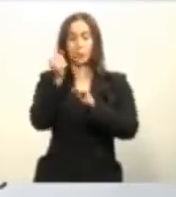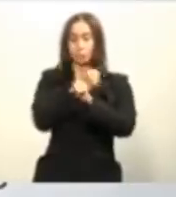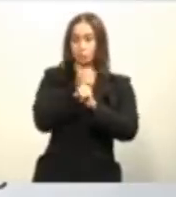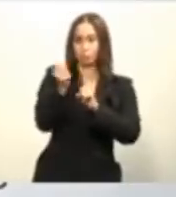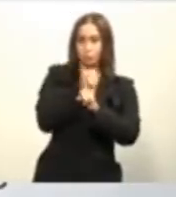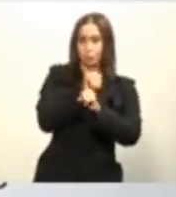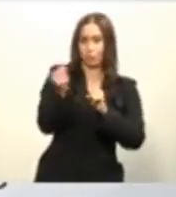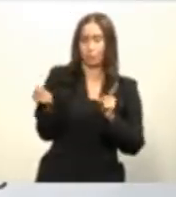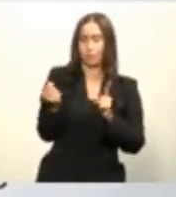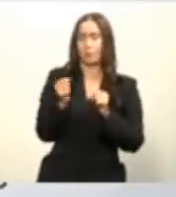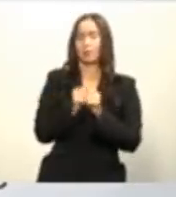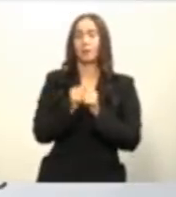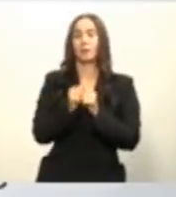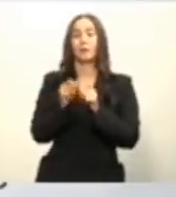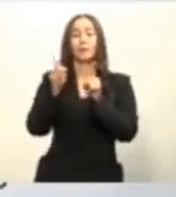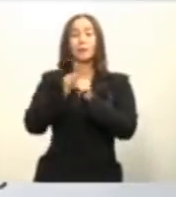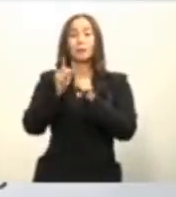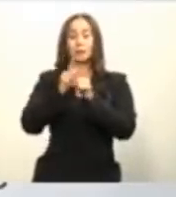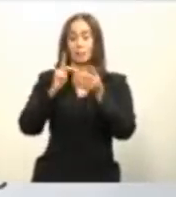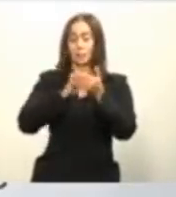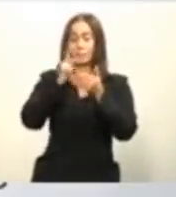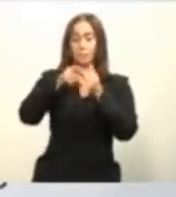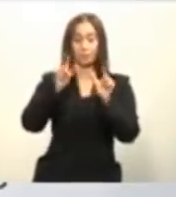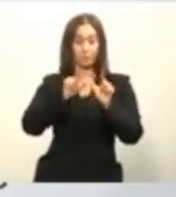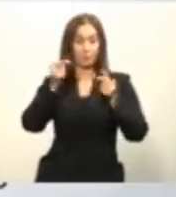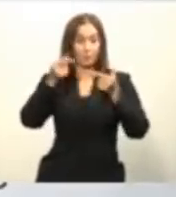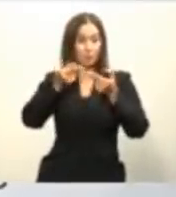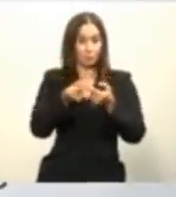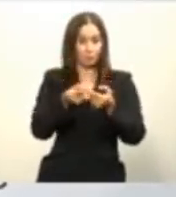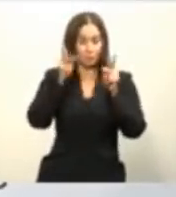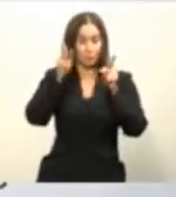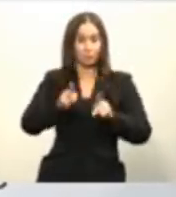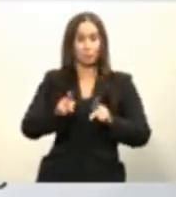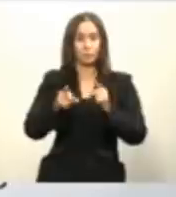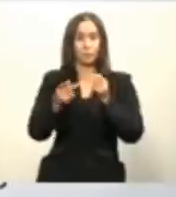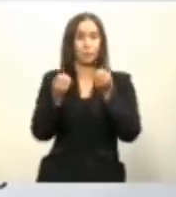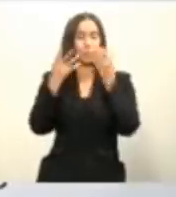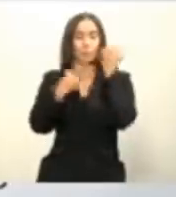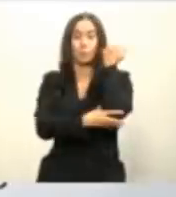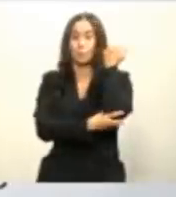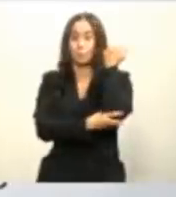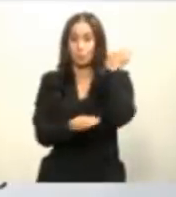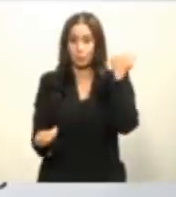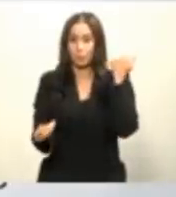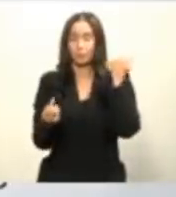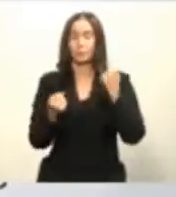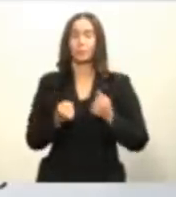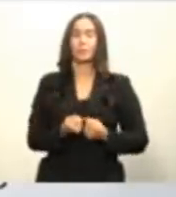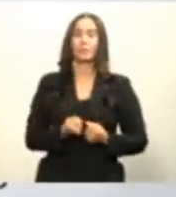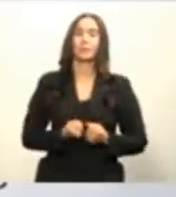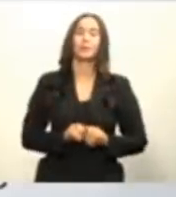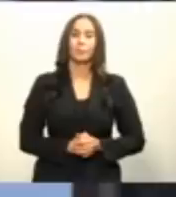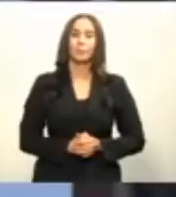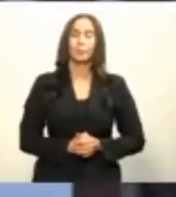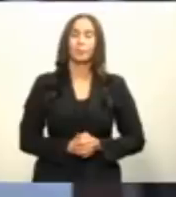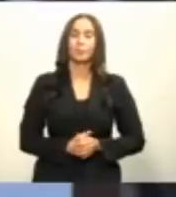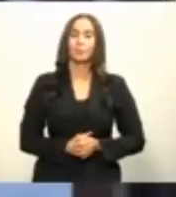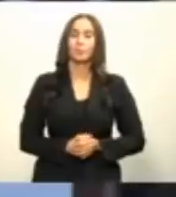extrema y los a los miembros pertenecientes a sectores o gremios incluidos dentro los programas de mejoras sociales